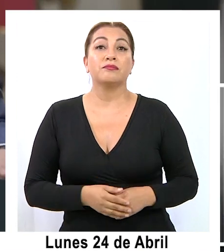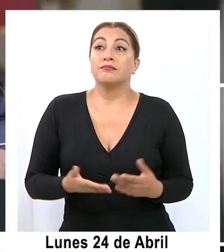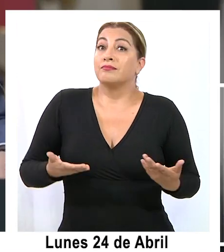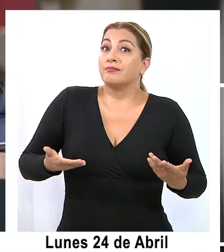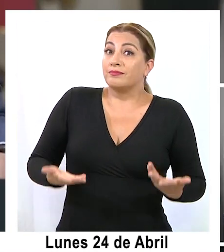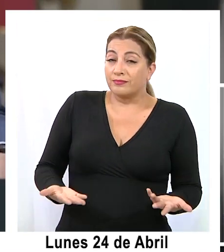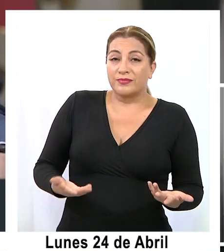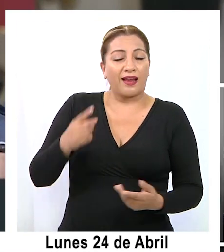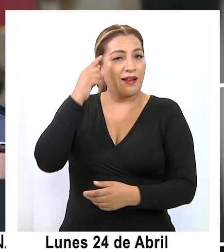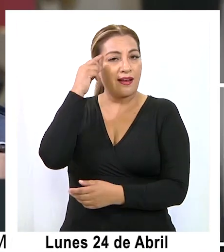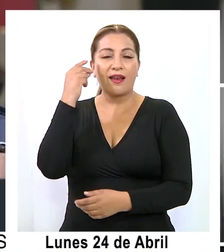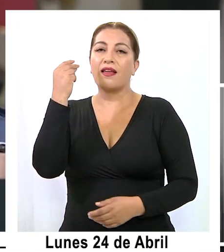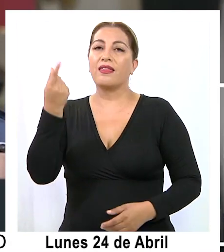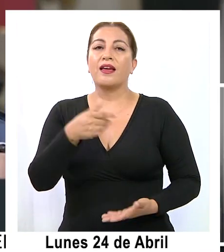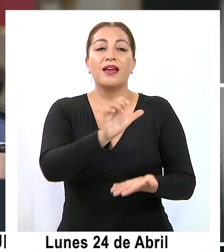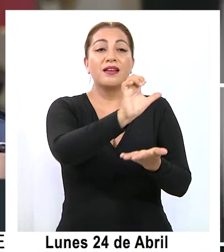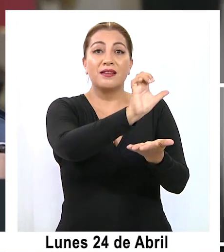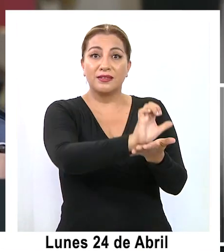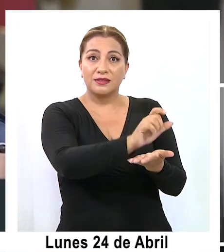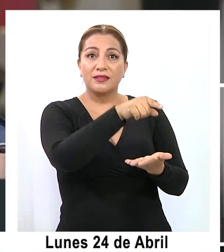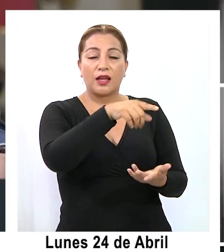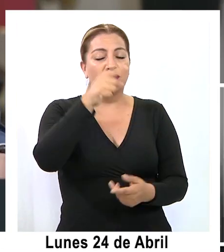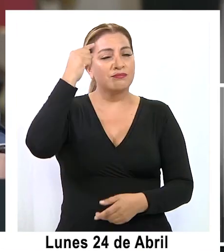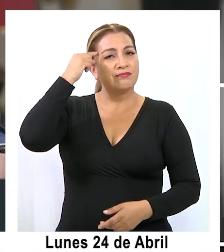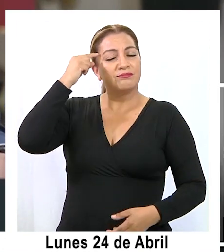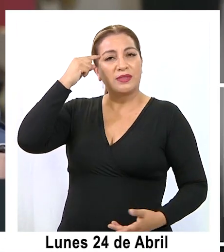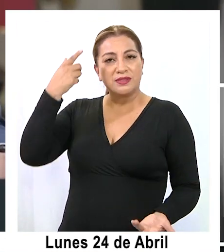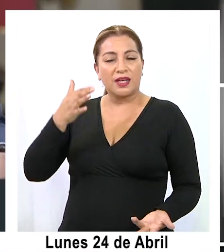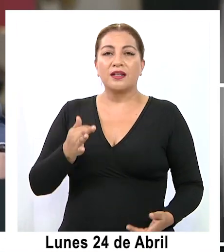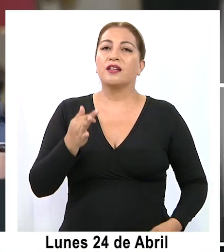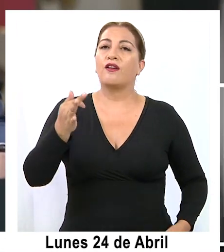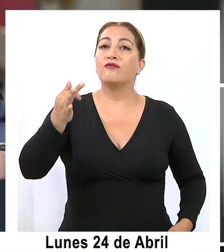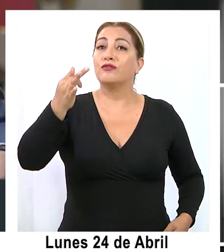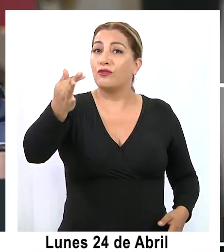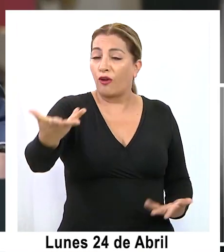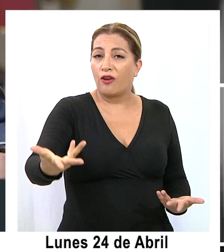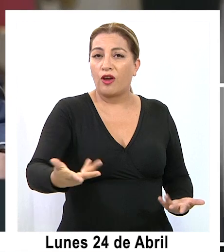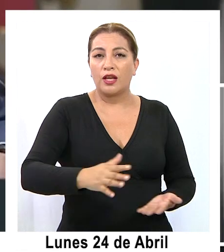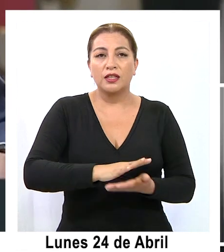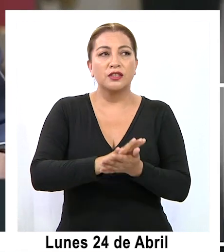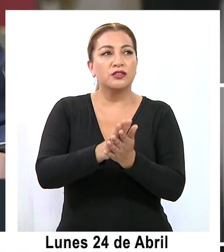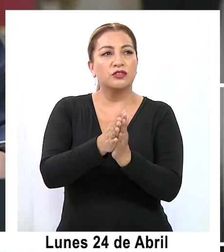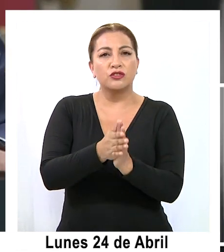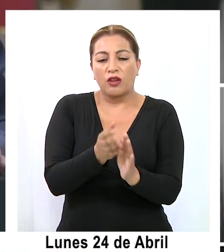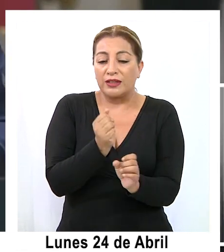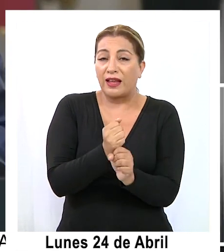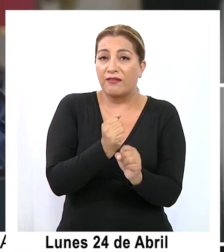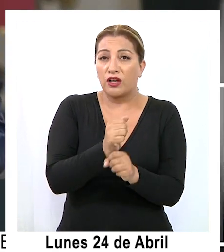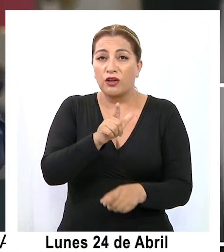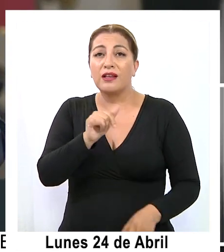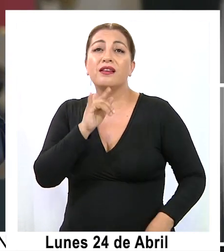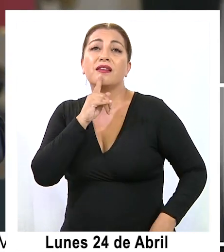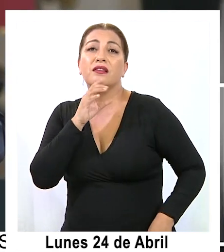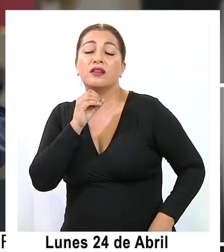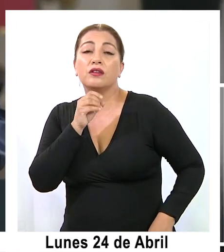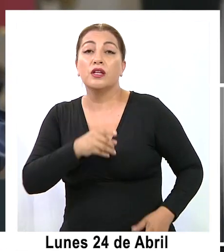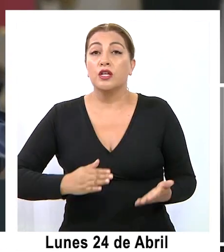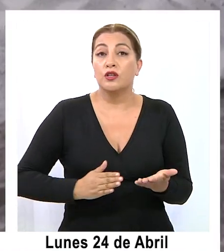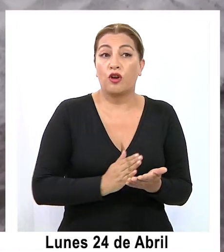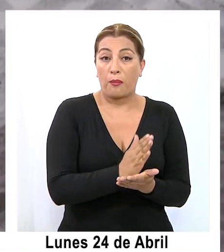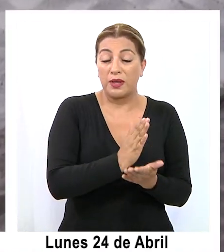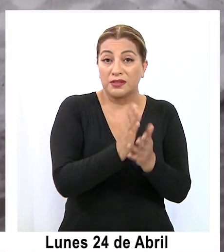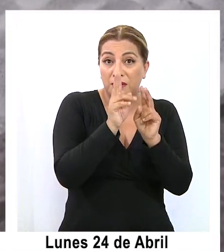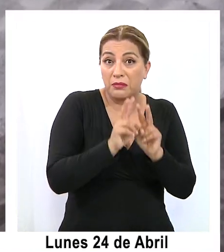definitiva, la idea es que el Estado ponga la visión estratégica de largo plazo en todo el ciclo productivo, desde la